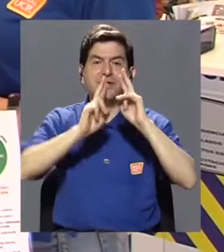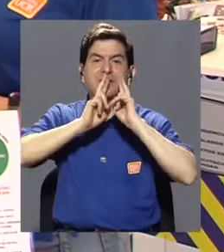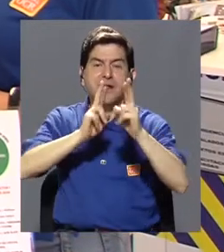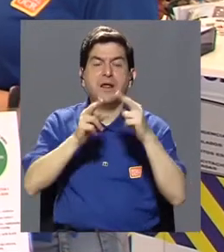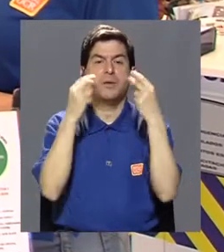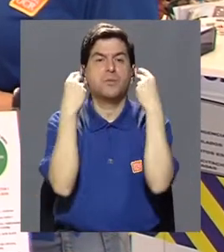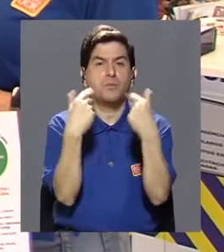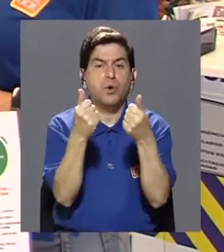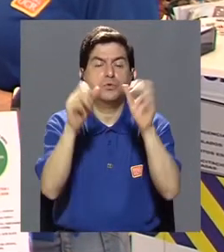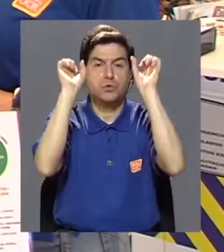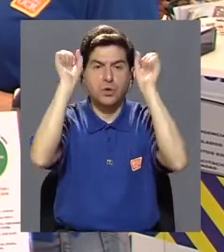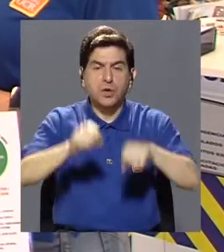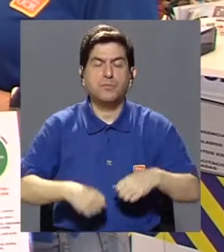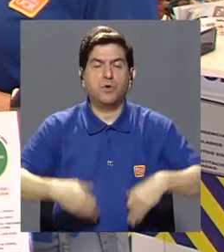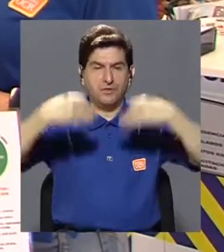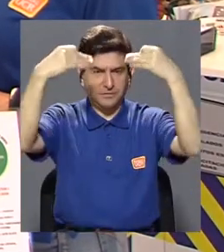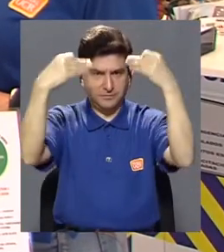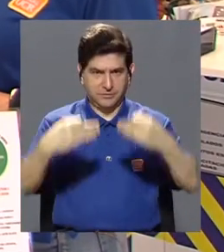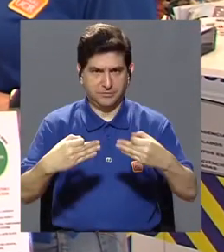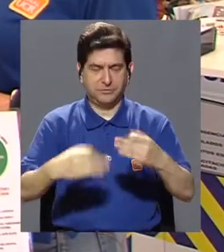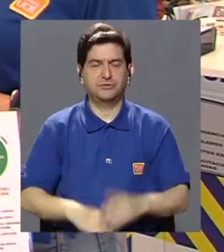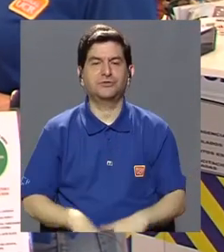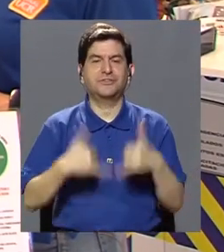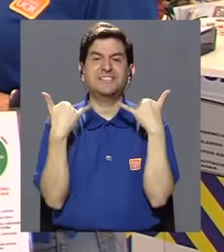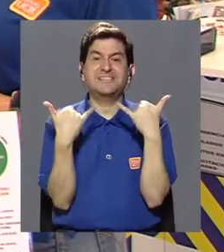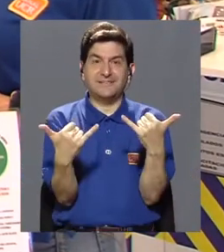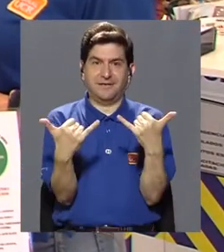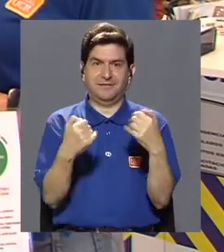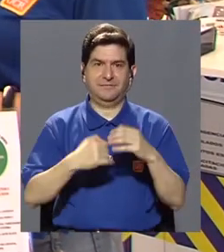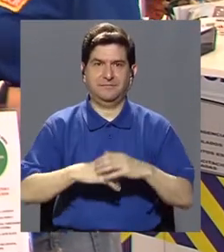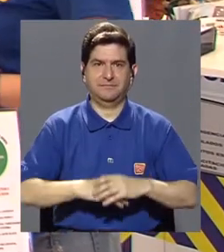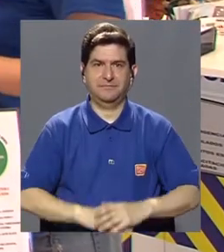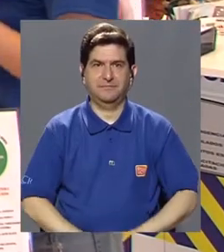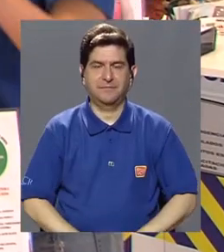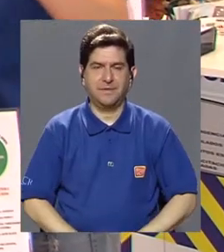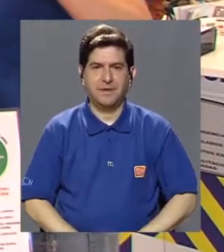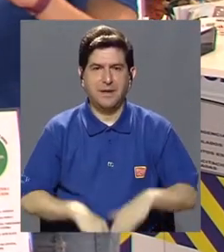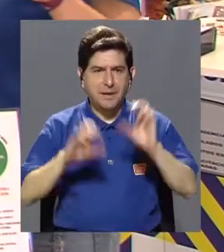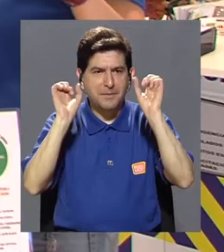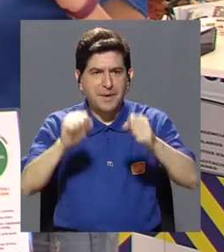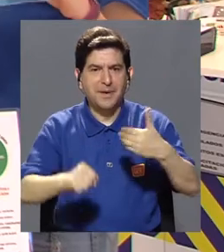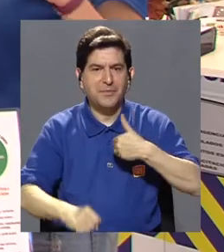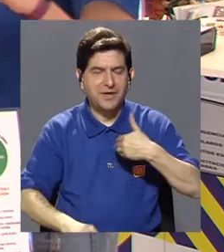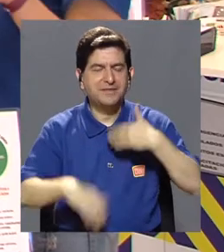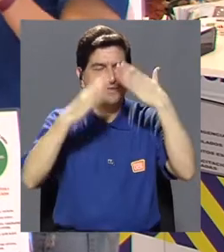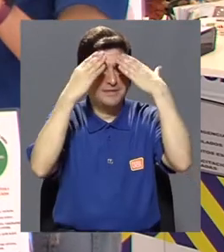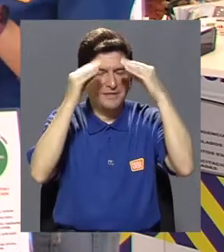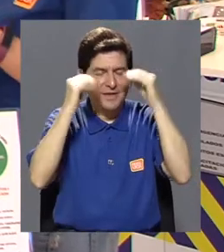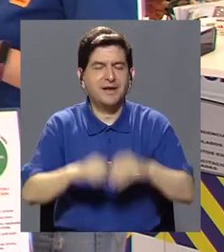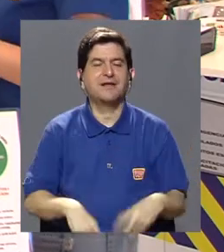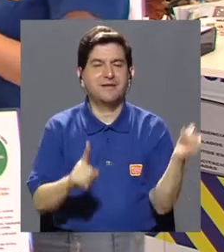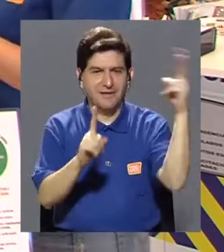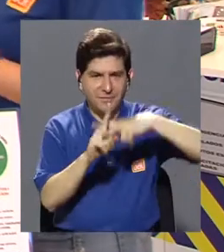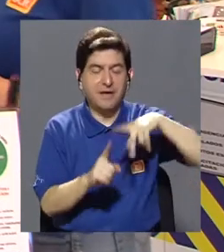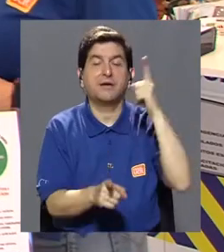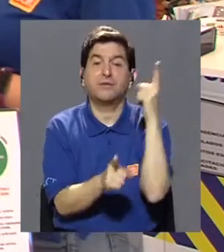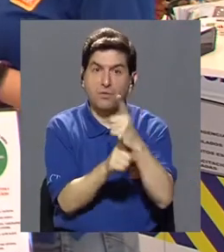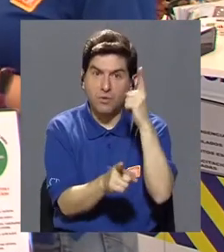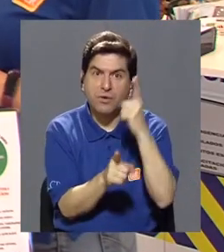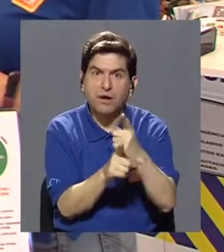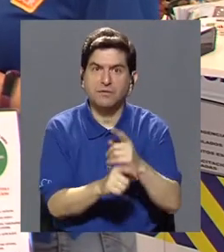resultado pronto y que puedan tomar medidas ya. Para que se puedan llevar, digamos, esa información y ponerla en práctica.